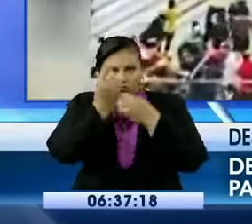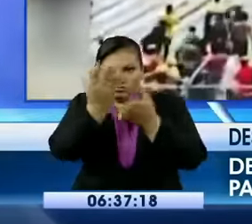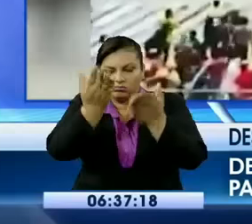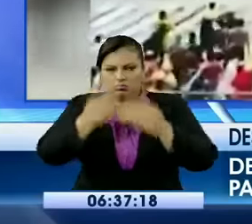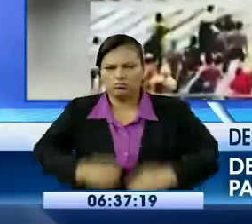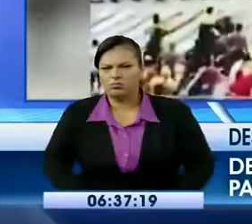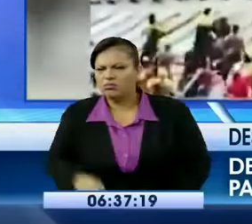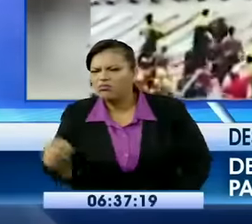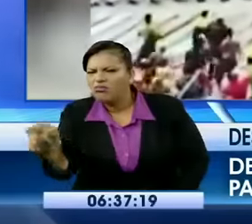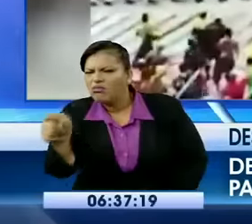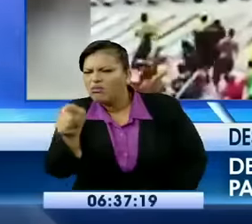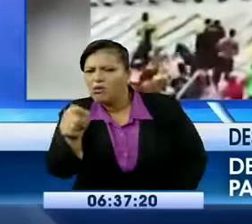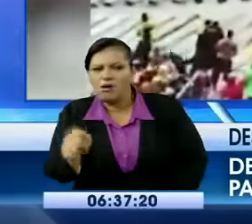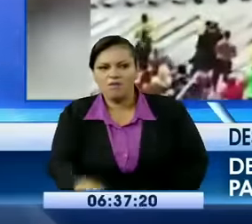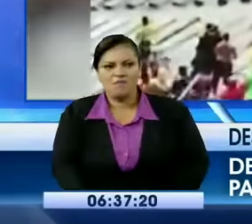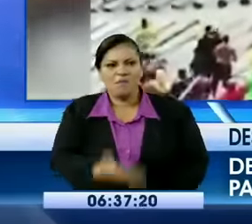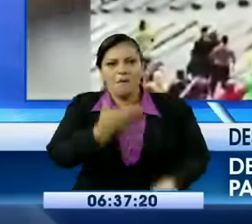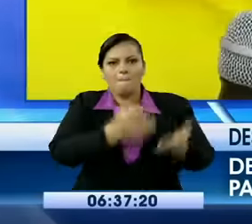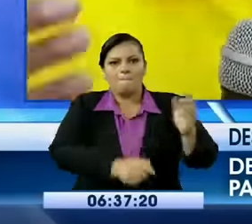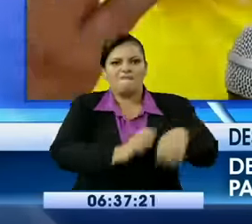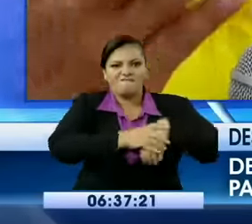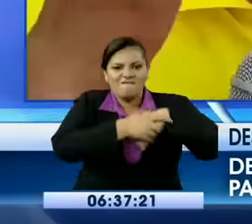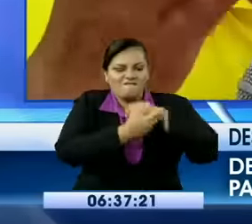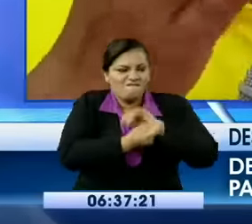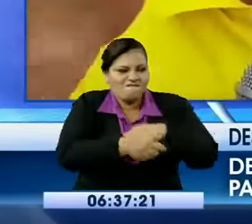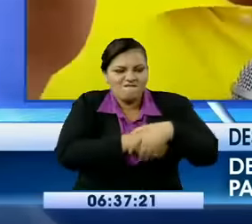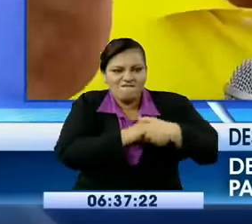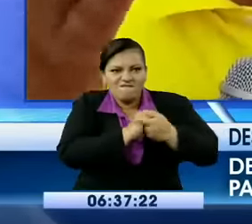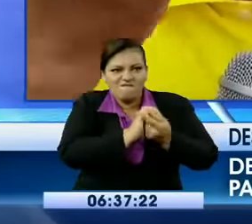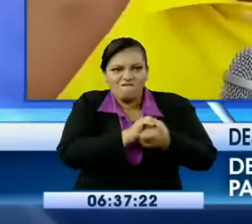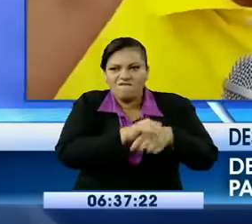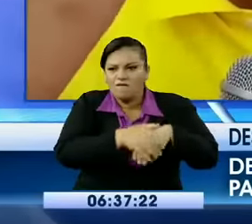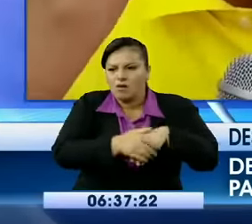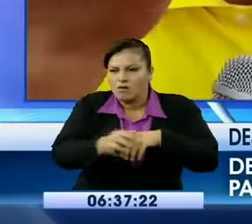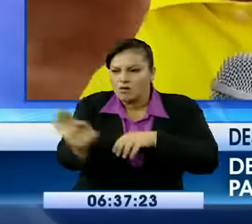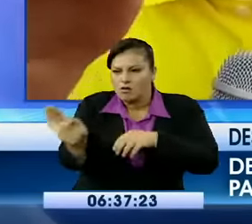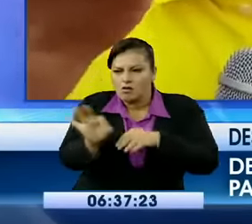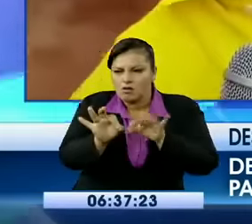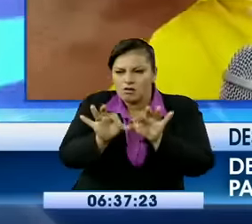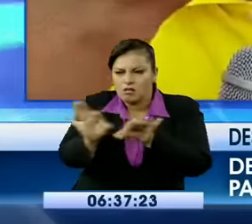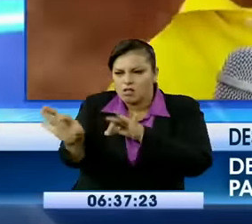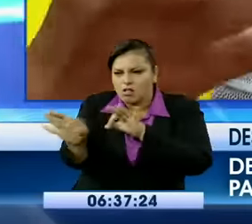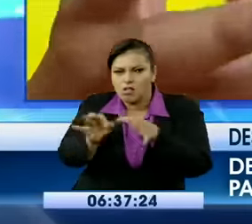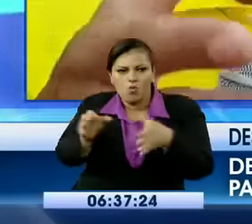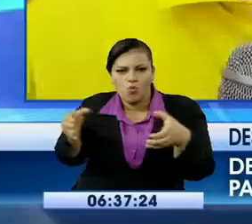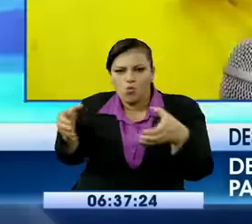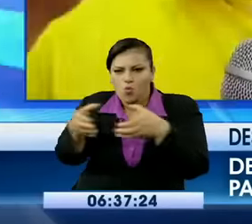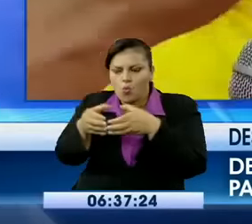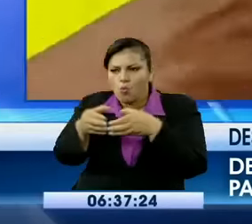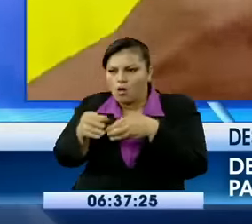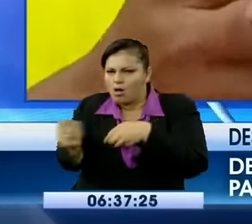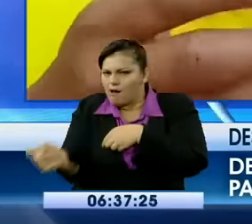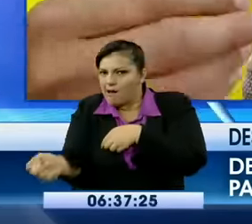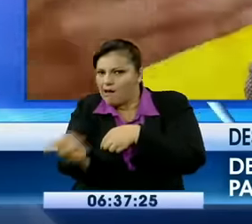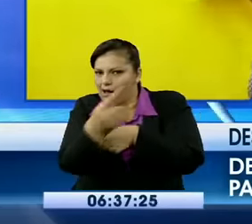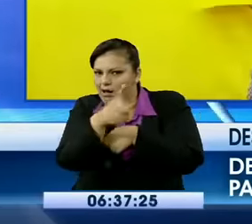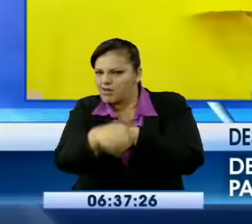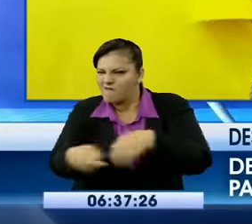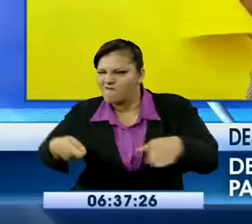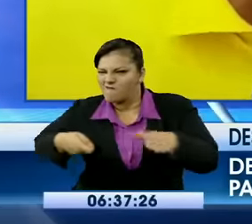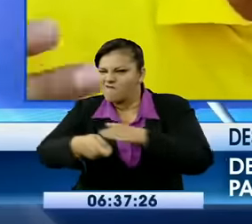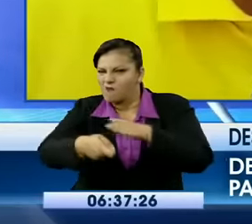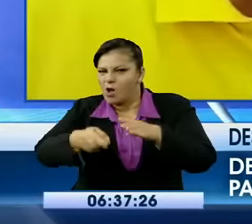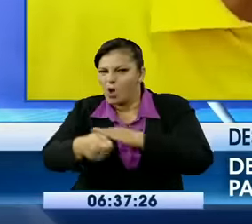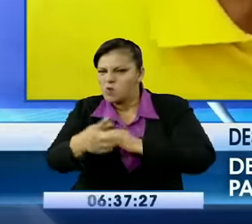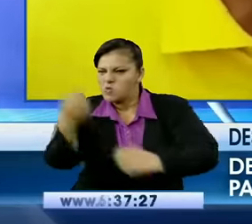descalificada, por gente que no quiere... Ahí está el tacho, lo estoy viendo aquí. Gente que no quiere al club y que quiere hacer fracasar a una